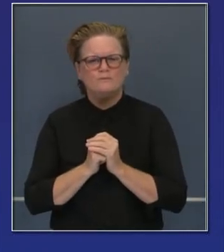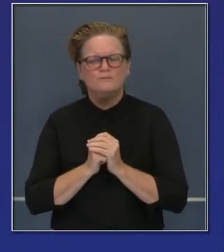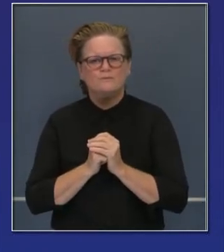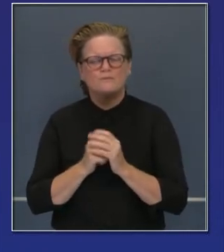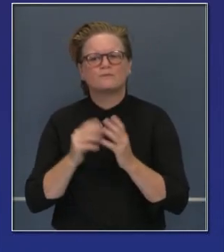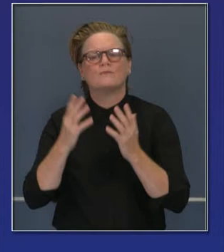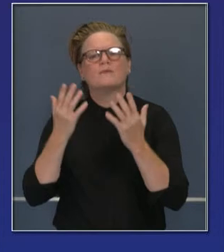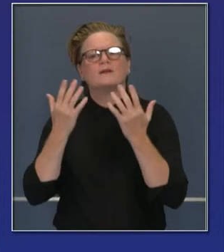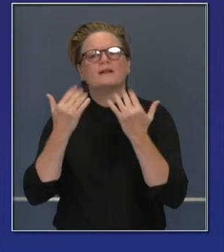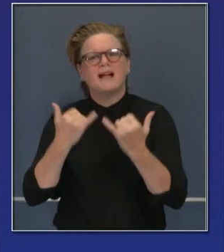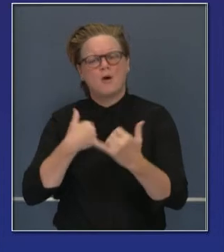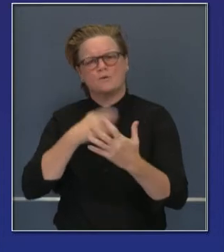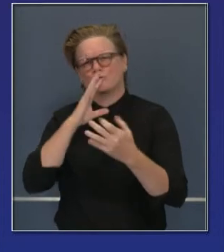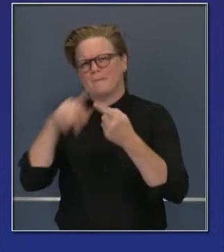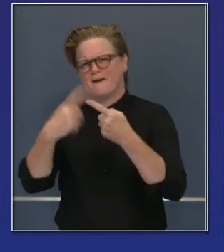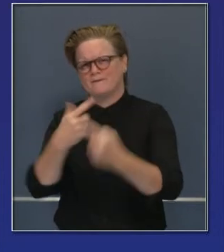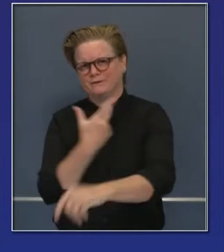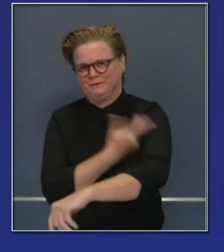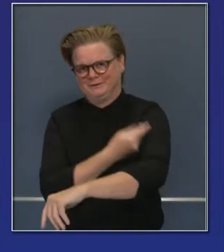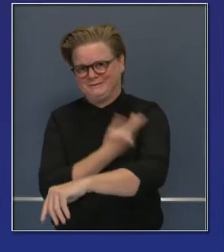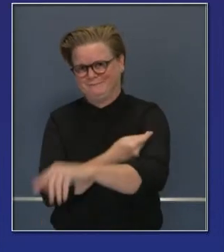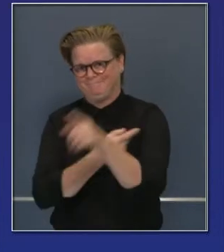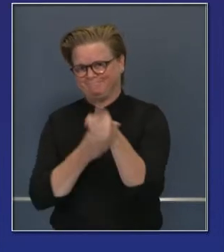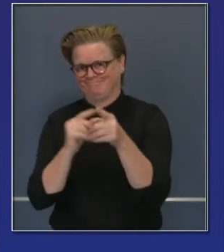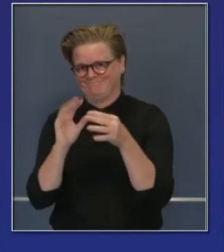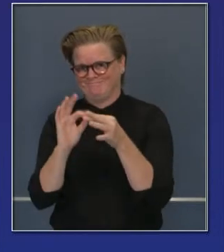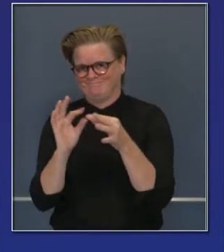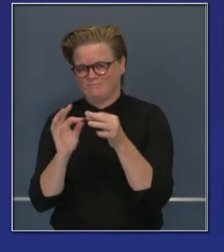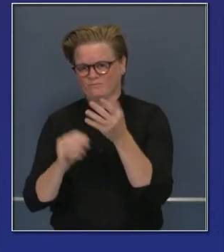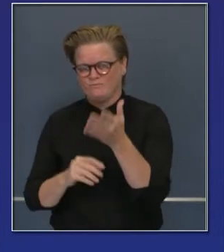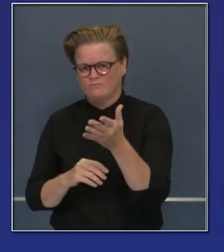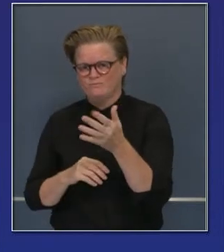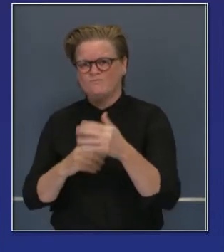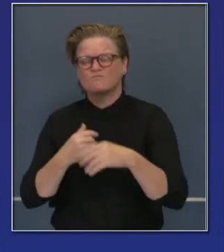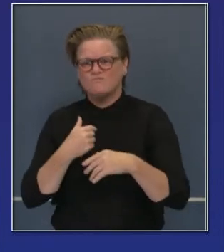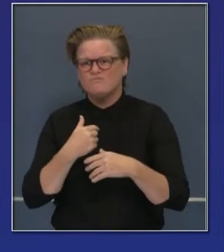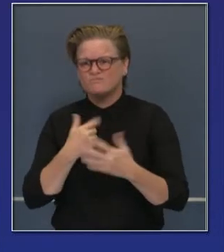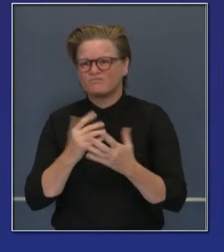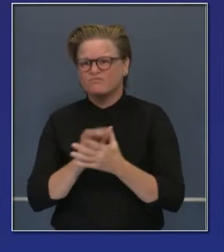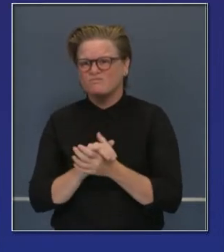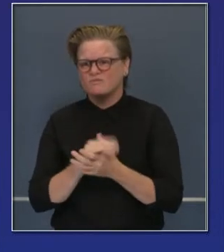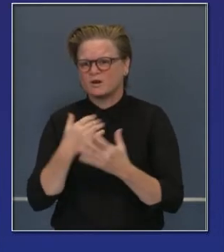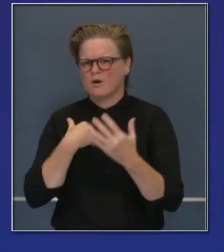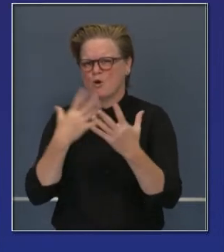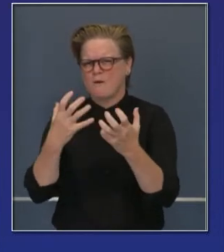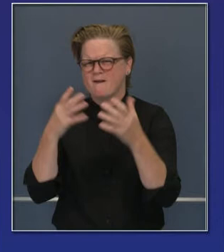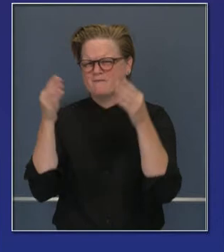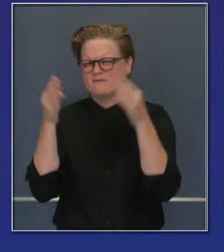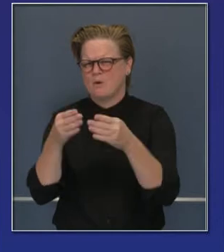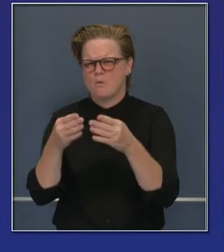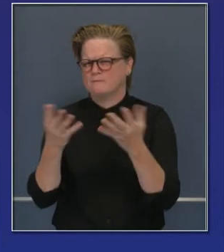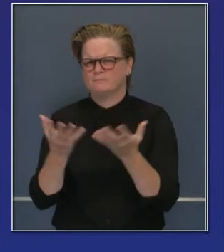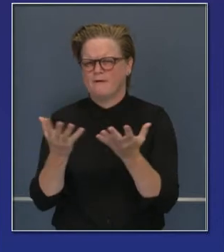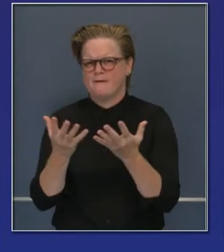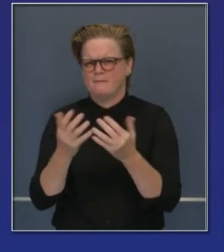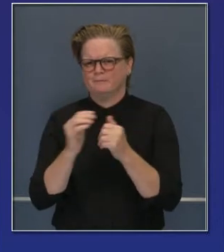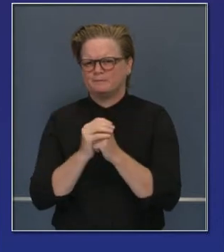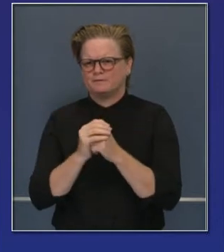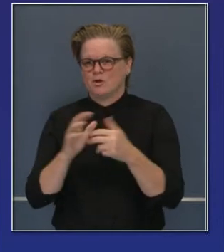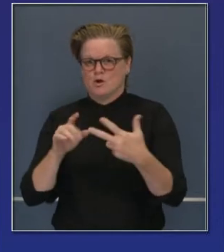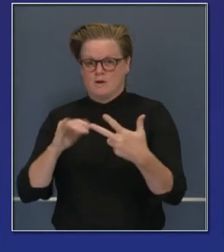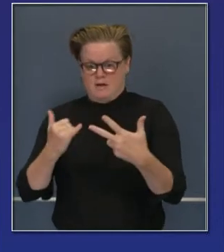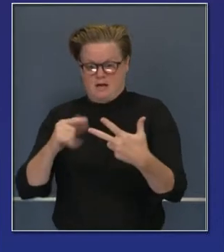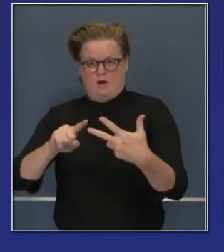vacunas. Ahora hemos recibido noticias de que habrá una